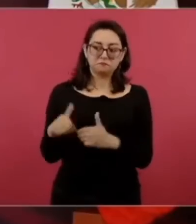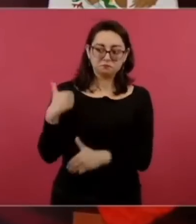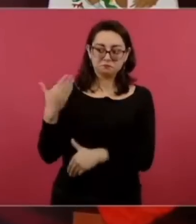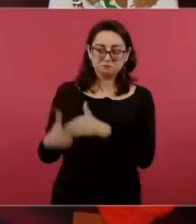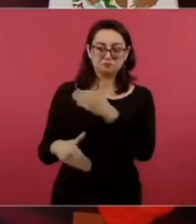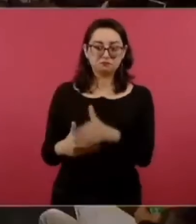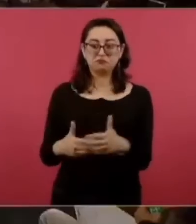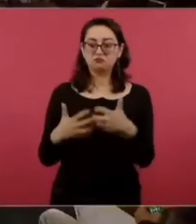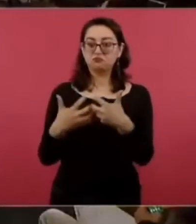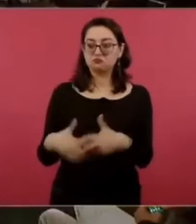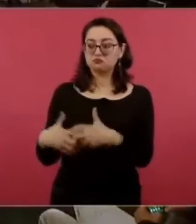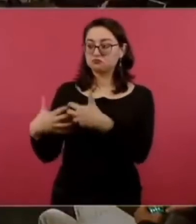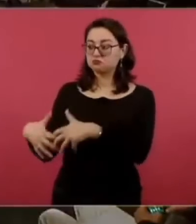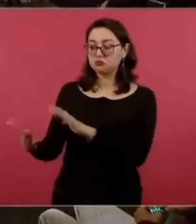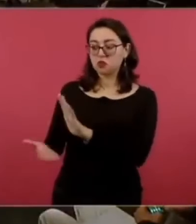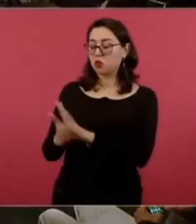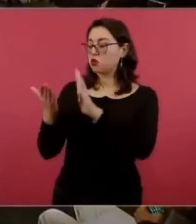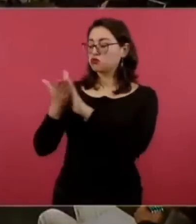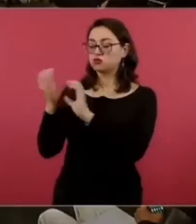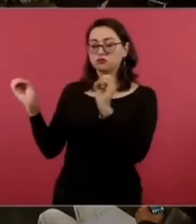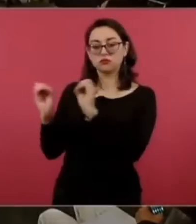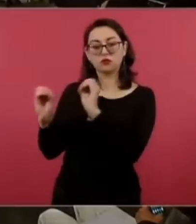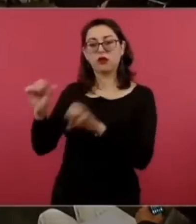igual a 20 años